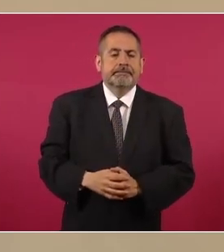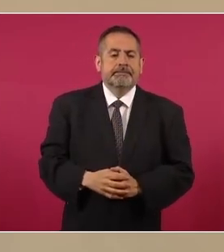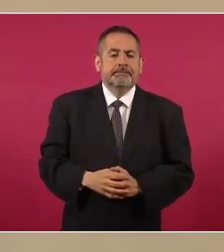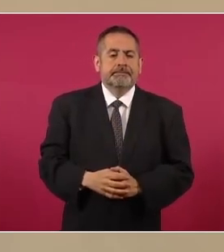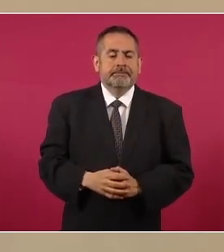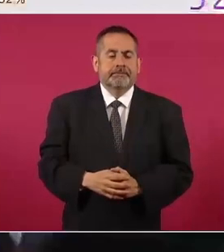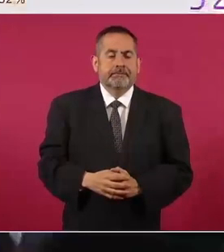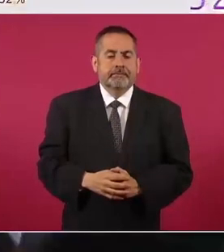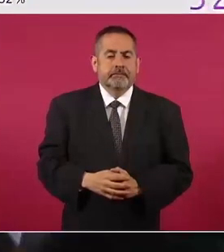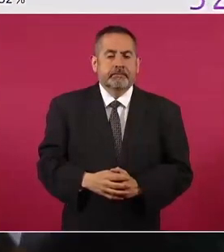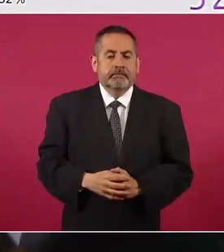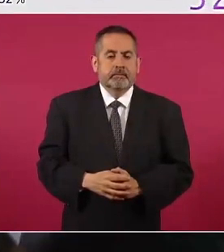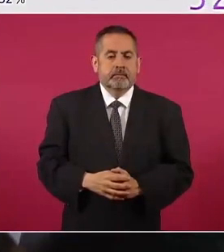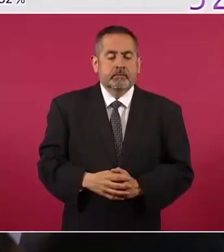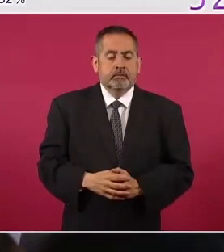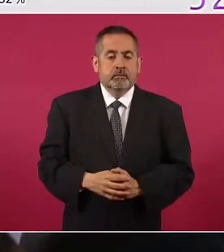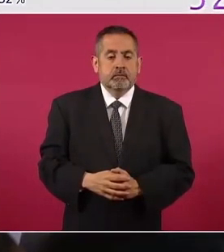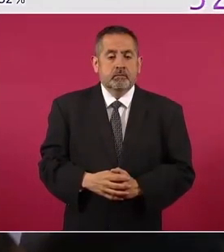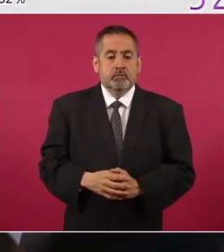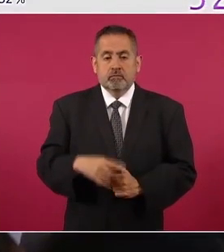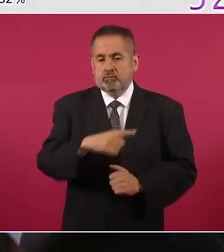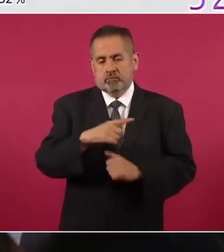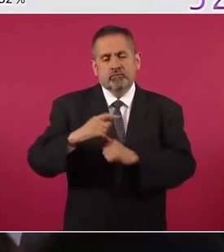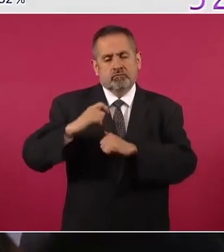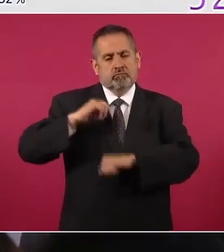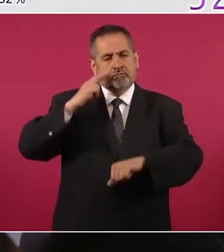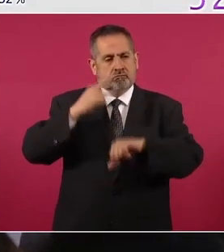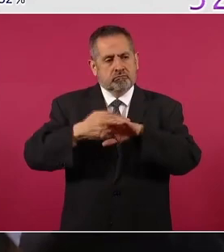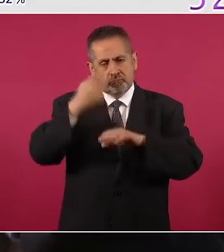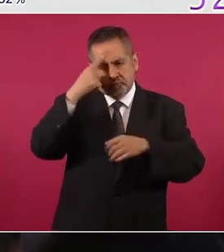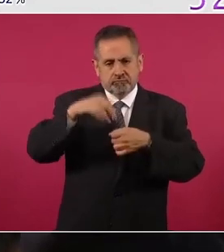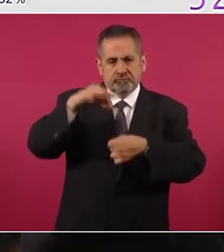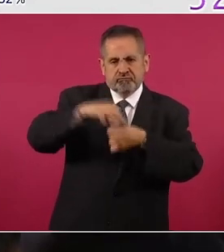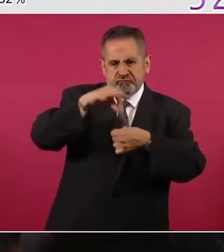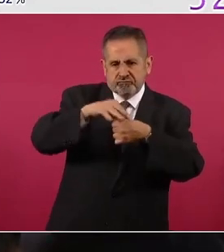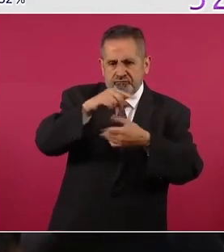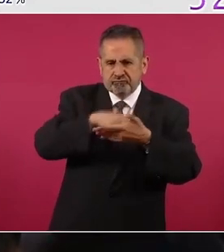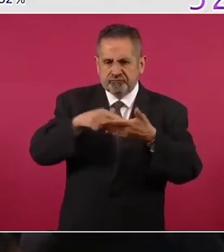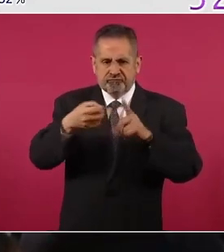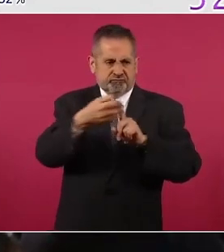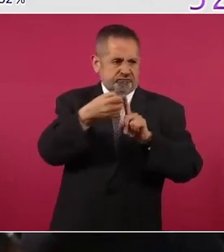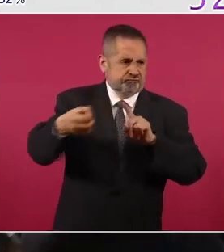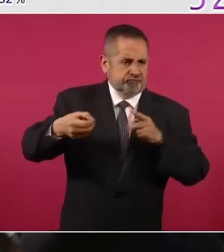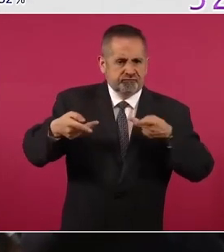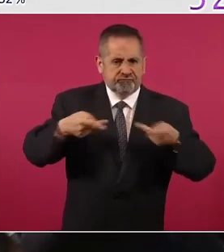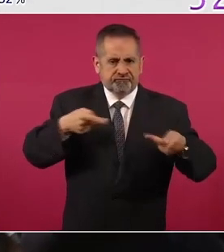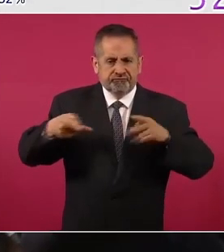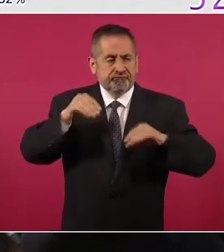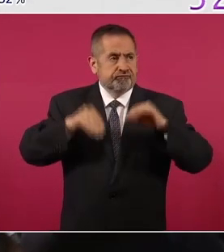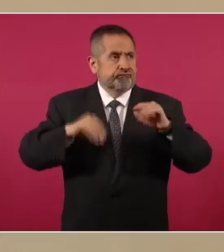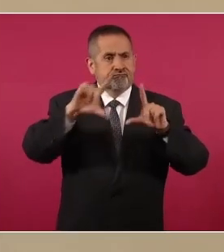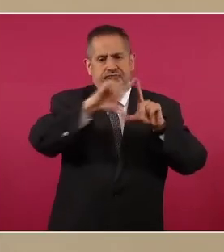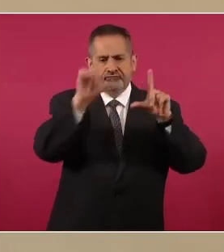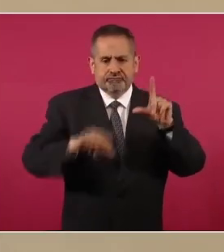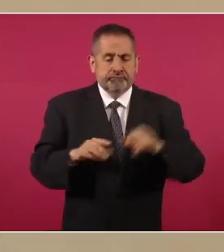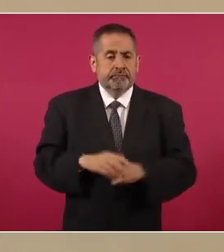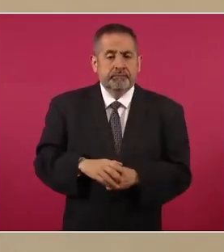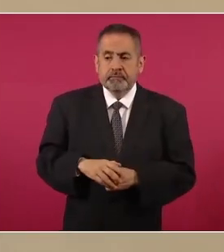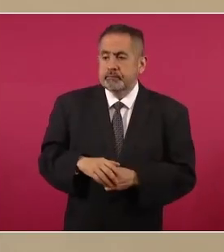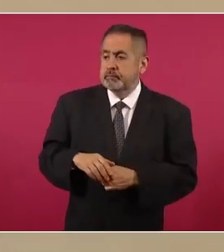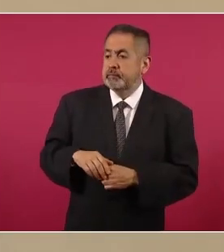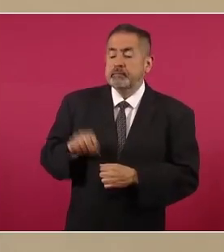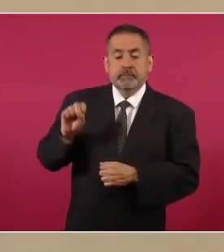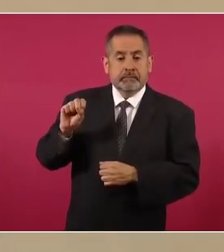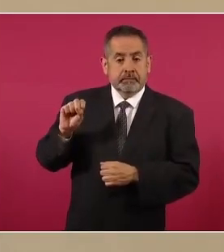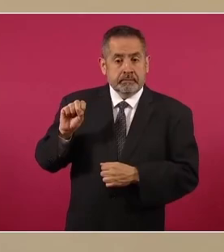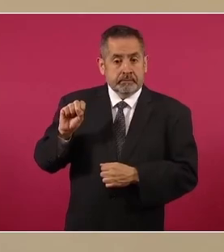Como único órgano encargado de organizar las elecciones. 17 a favor,